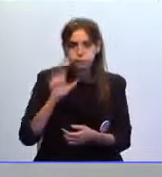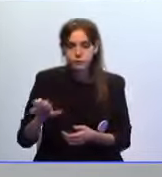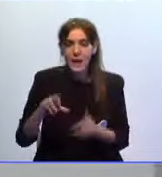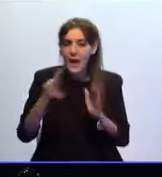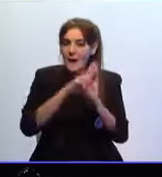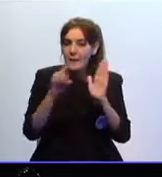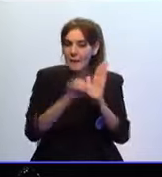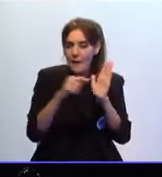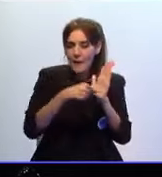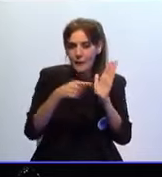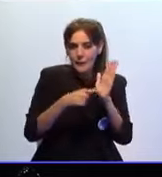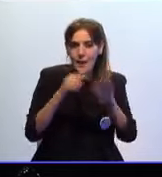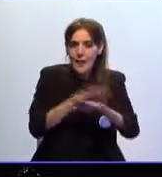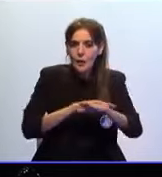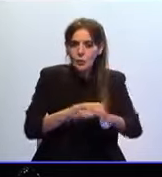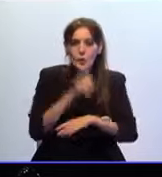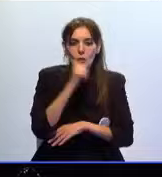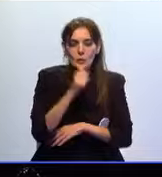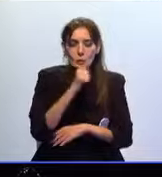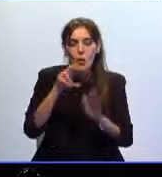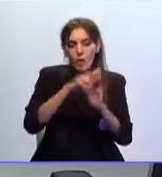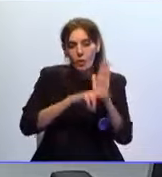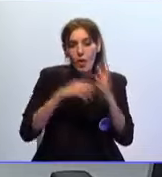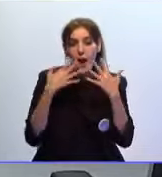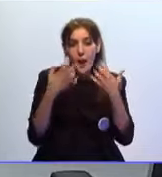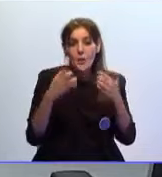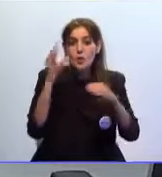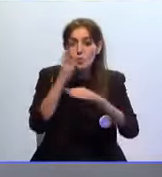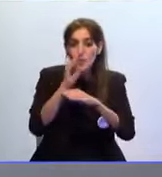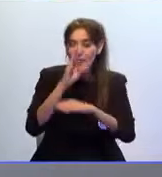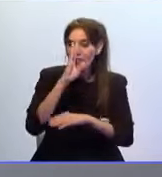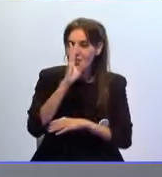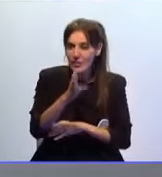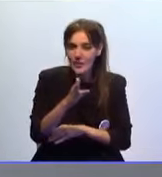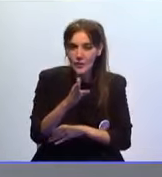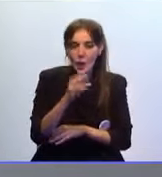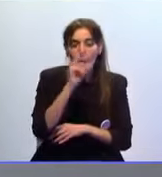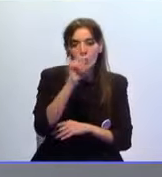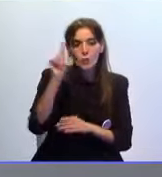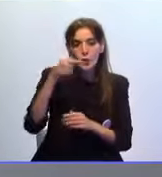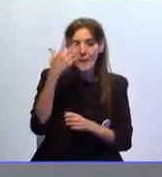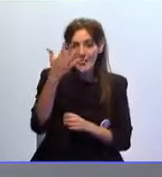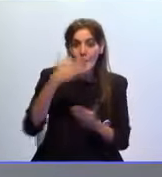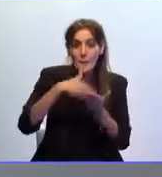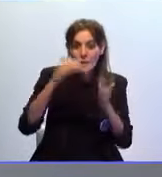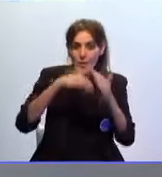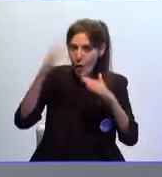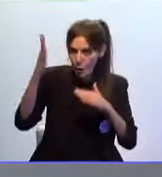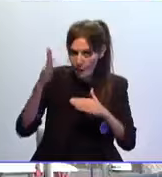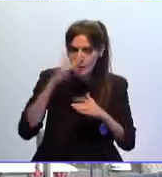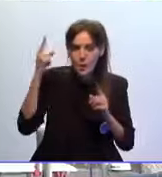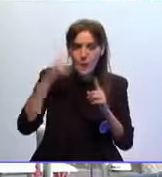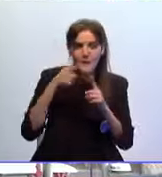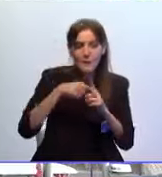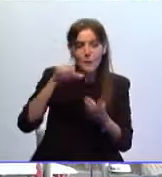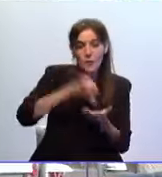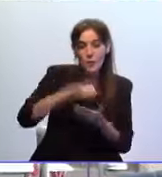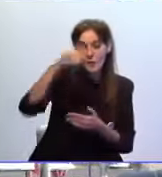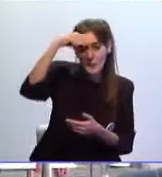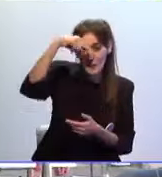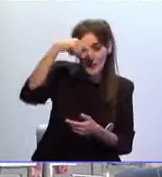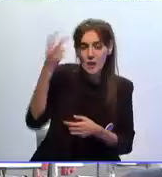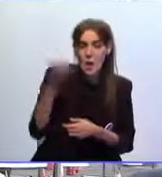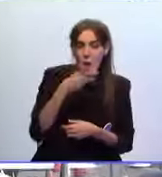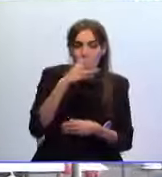decreto aprobado por el ejecutivo de Sánchez contempla una serie de subvenciones directas por valor de 21,5 millones de euros que ambas ciudades podrán